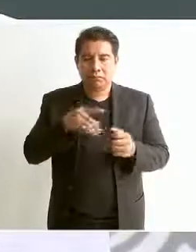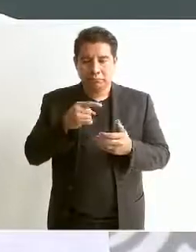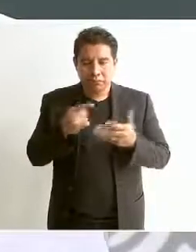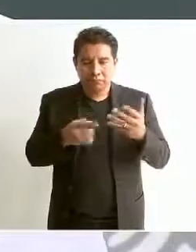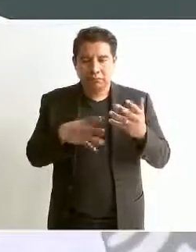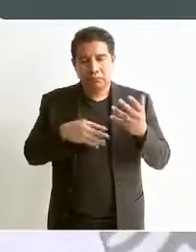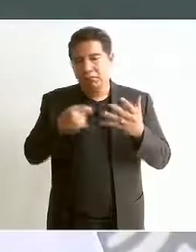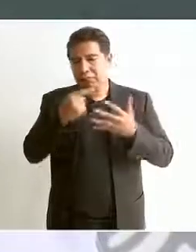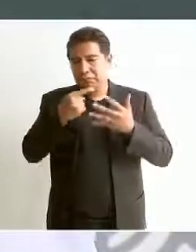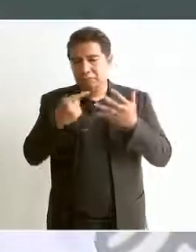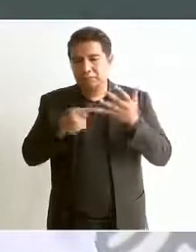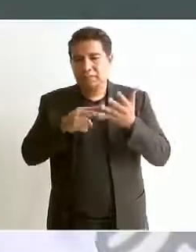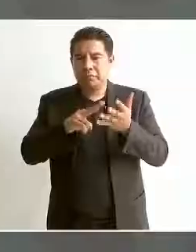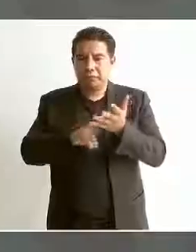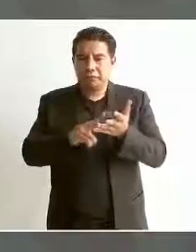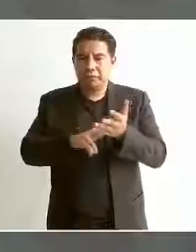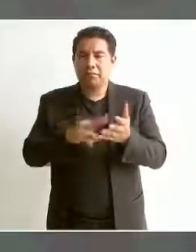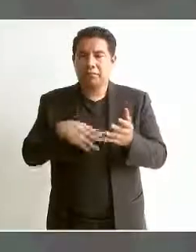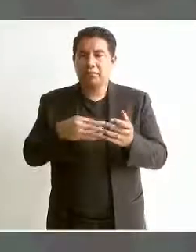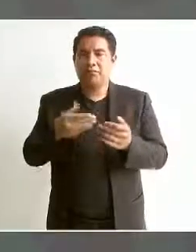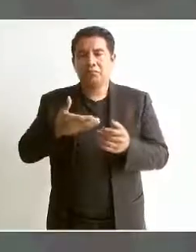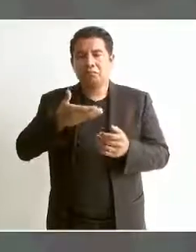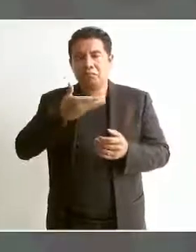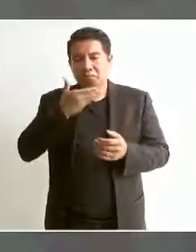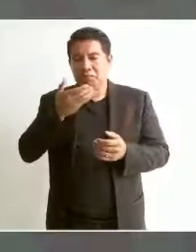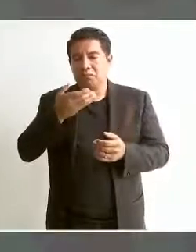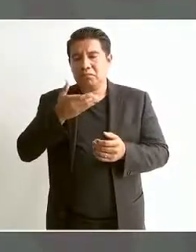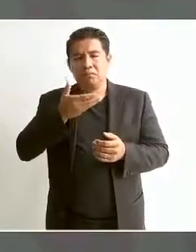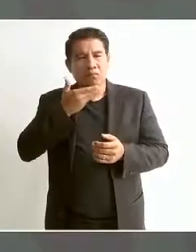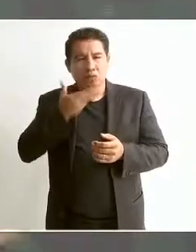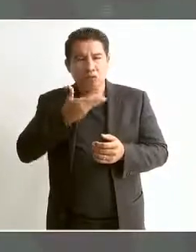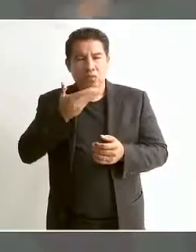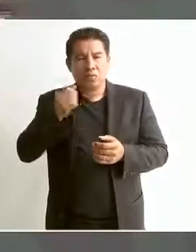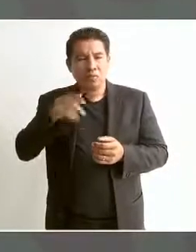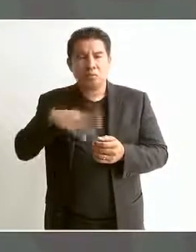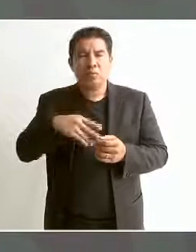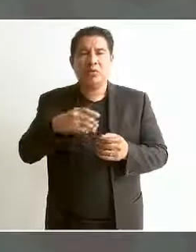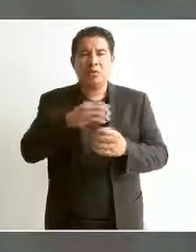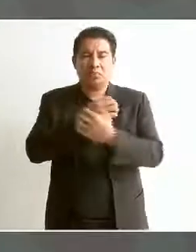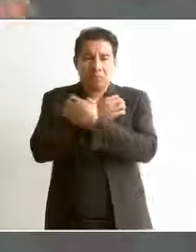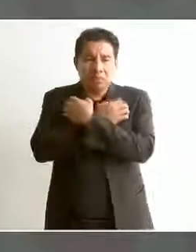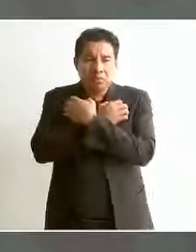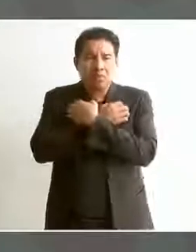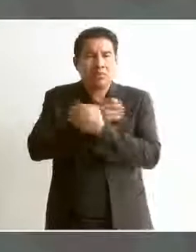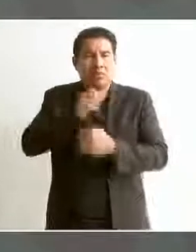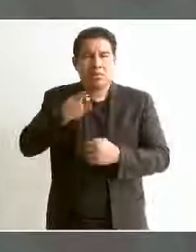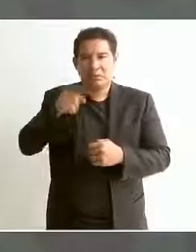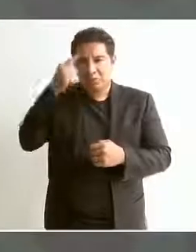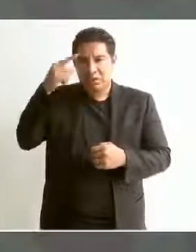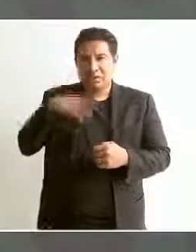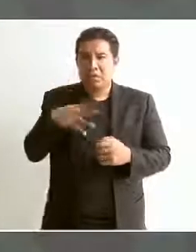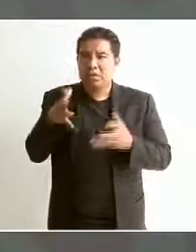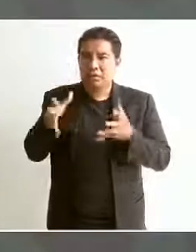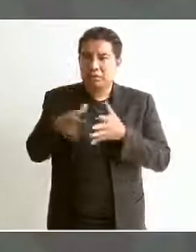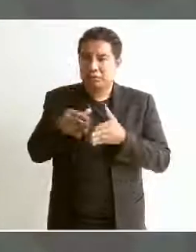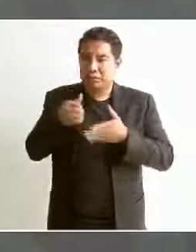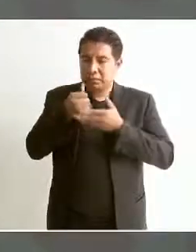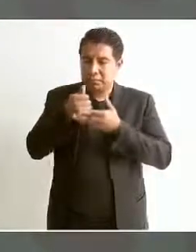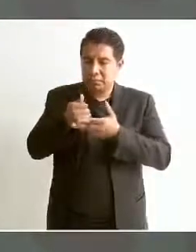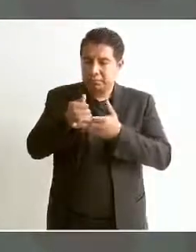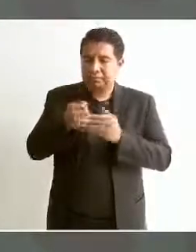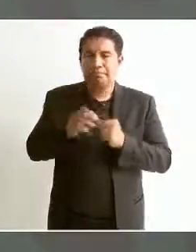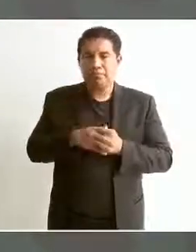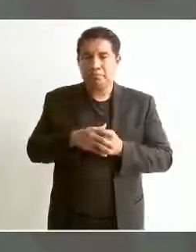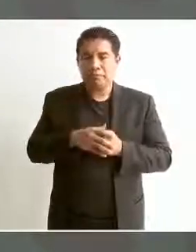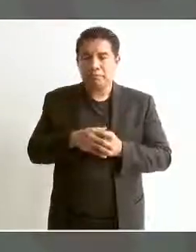morales, espirituales. Eso ayuda, eso lo constaté